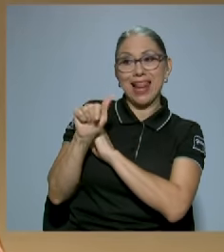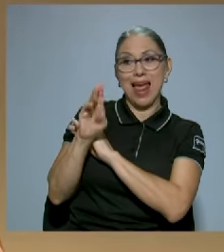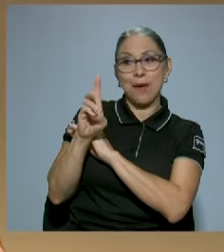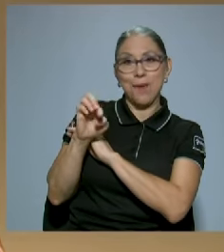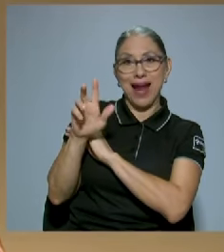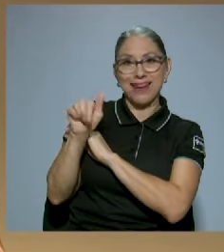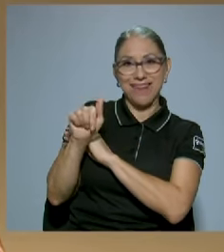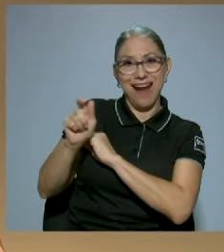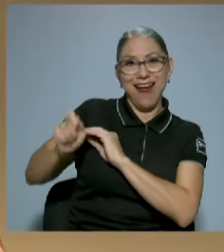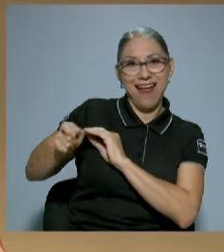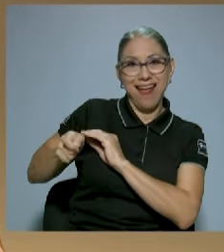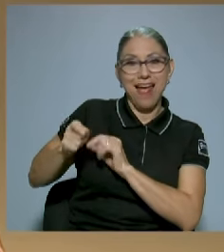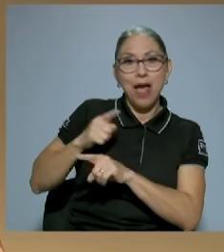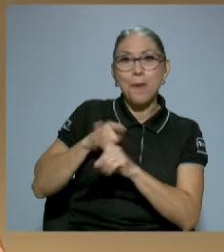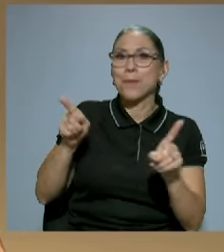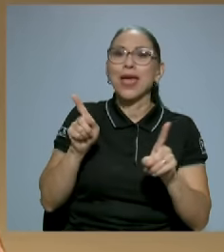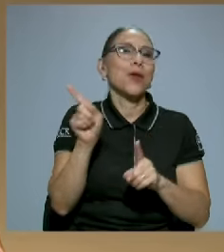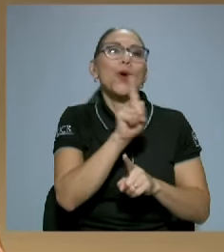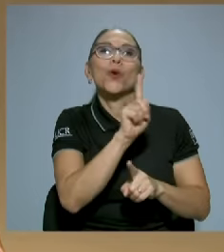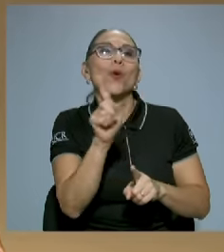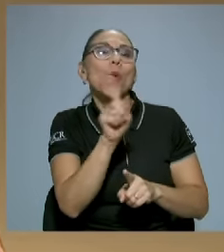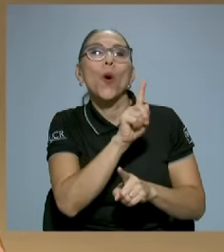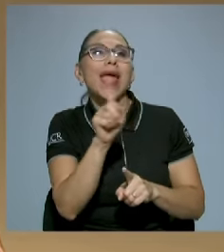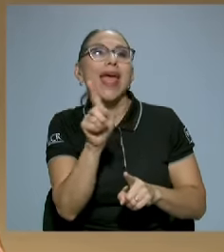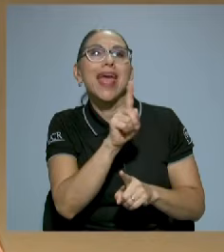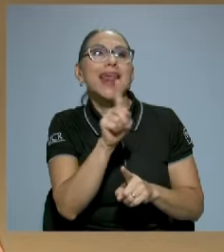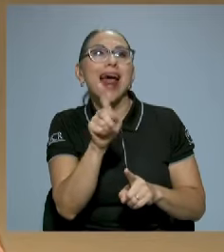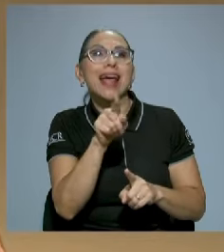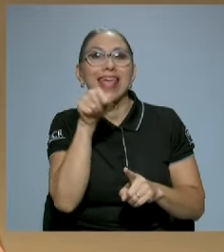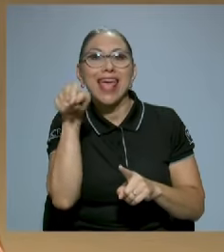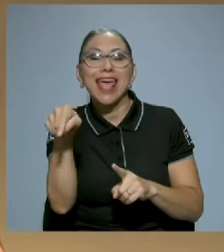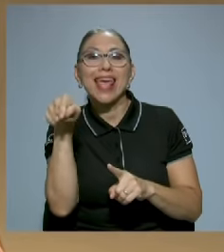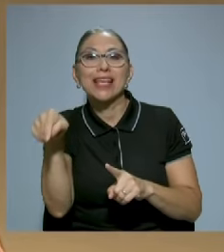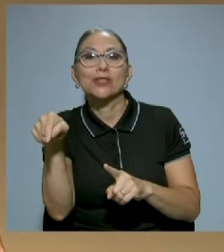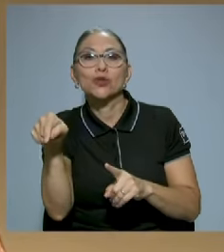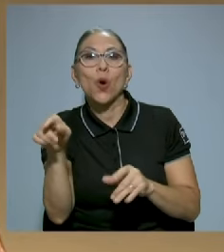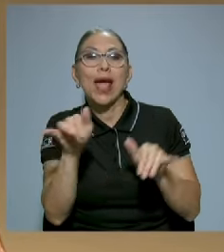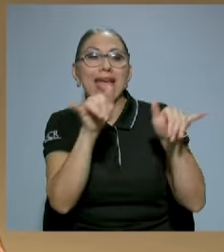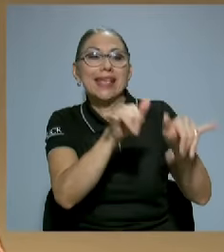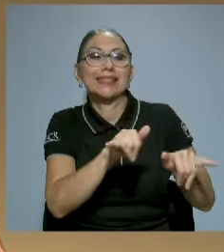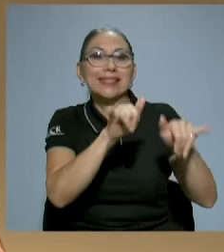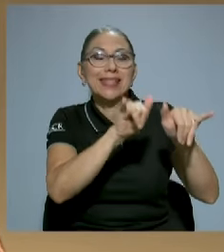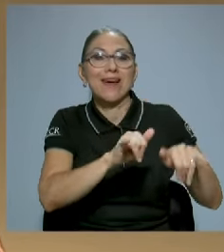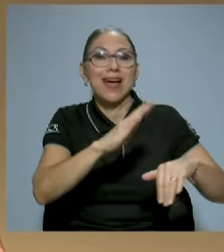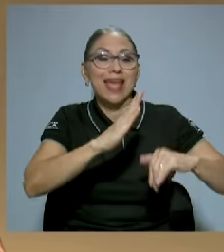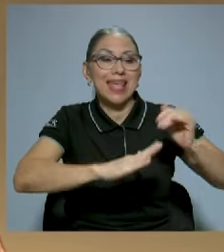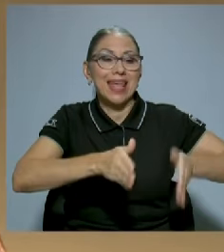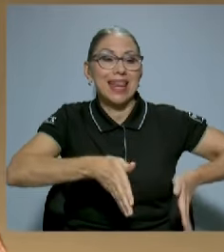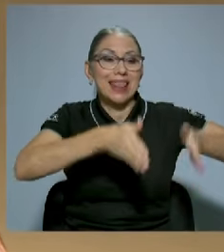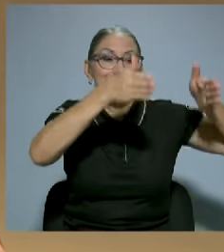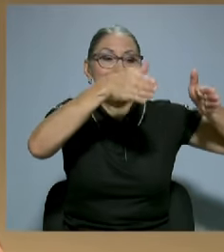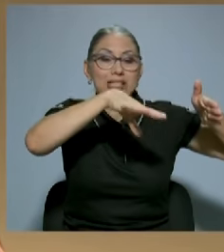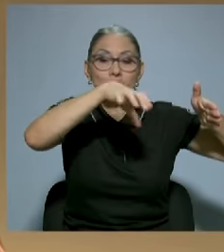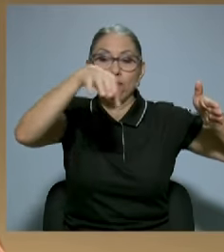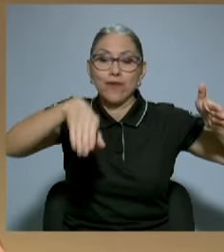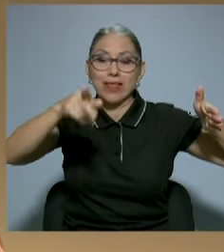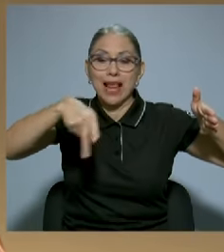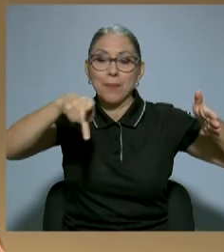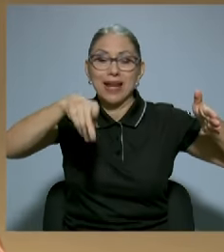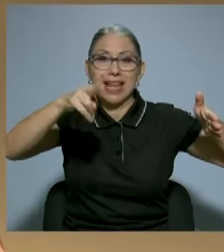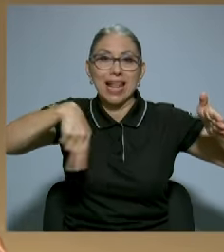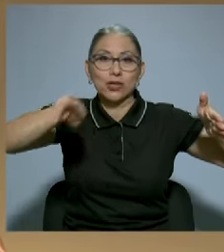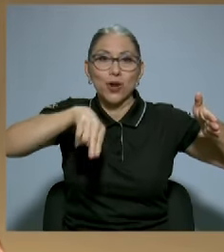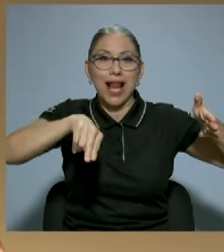equivoco, la barra no quedaba ni en el edificio frente al Parque Nacional, ni obviamente en el nuevo